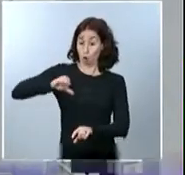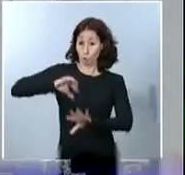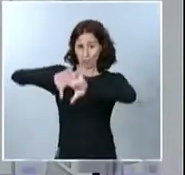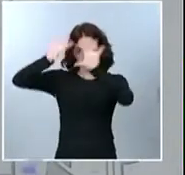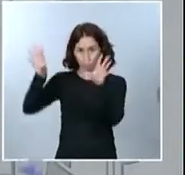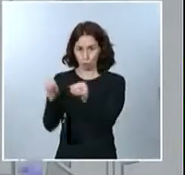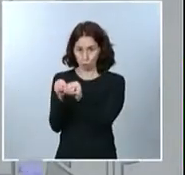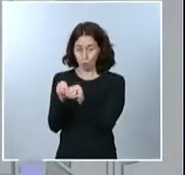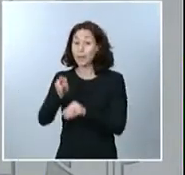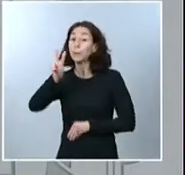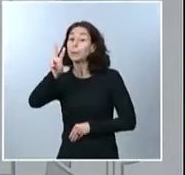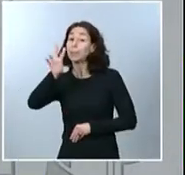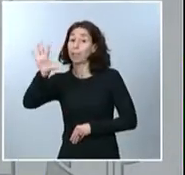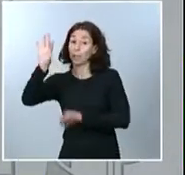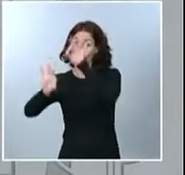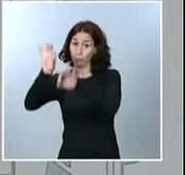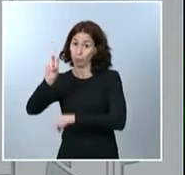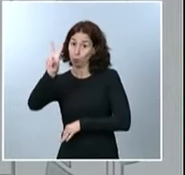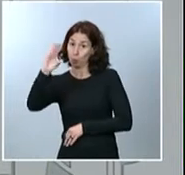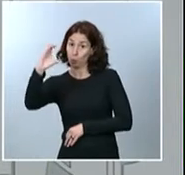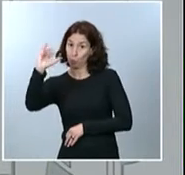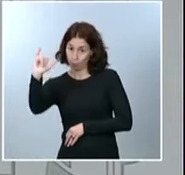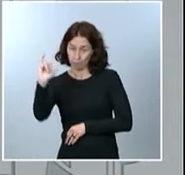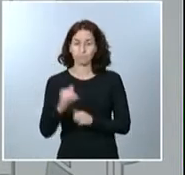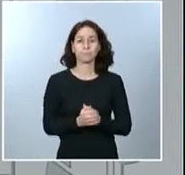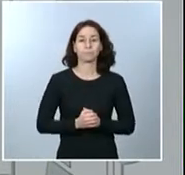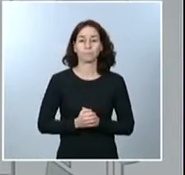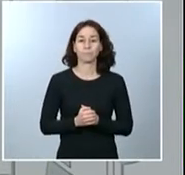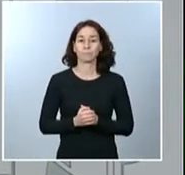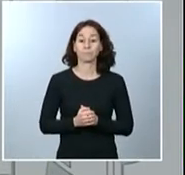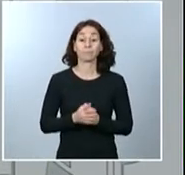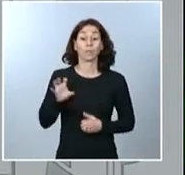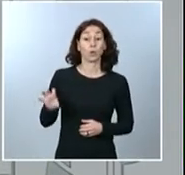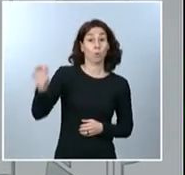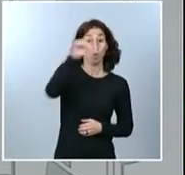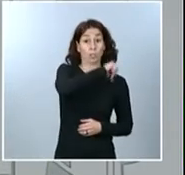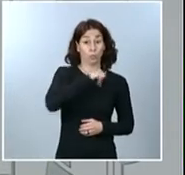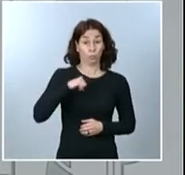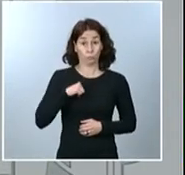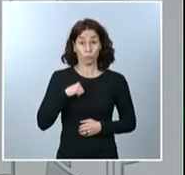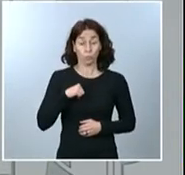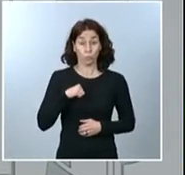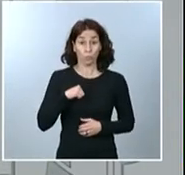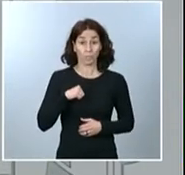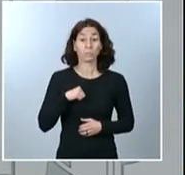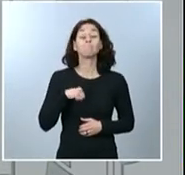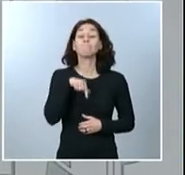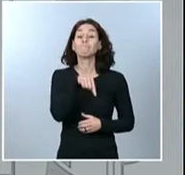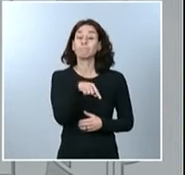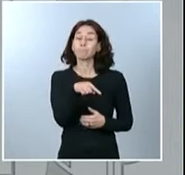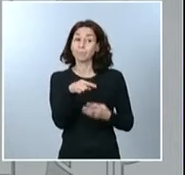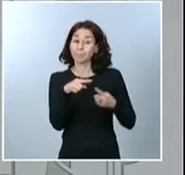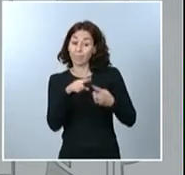25% en el caso de las camas UCI. Las comunidades autónomas basarán su actuación, por lo tanto, en estos